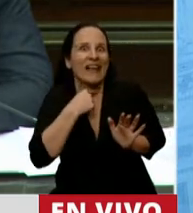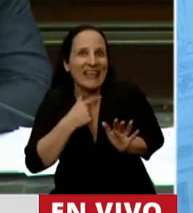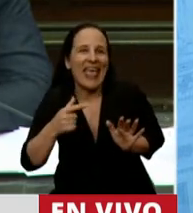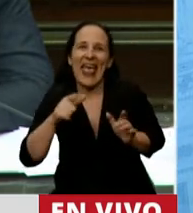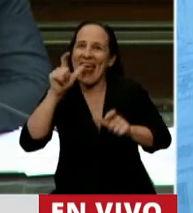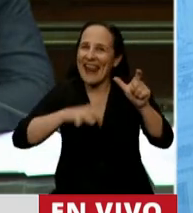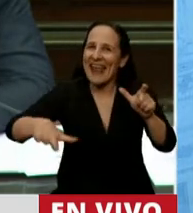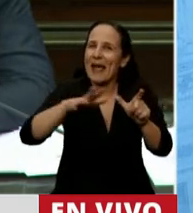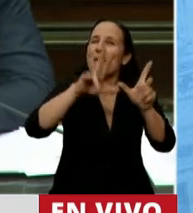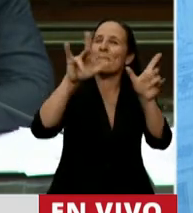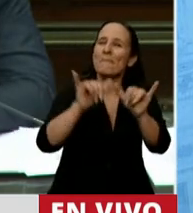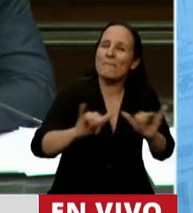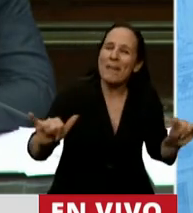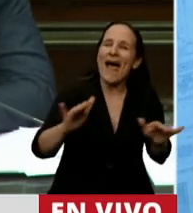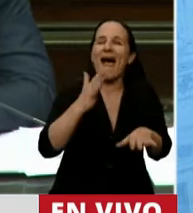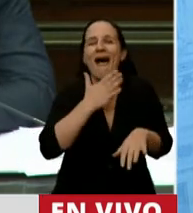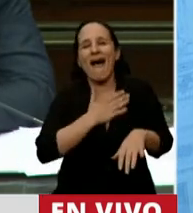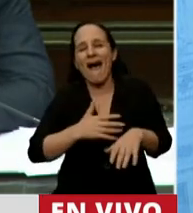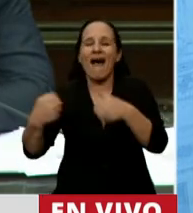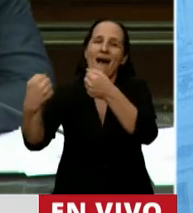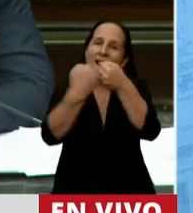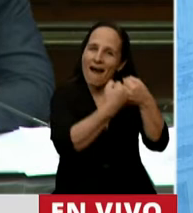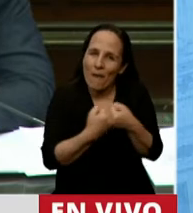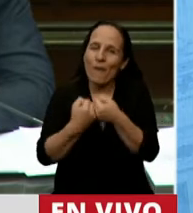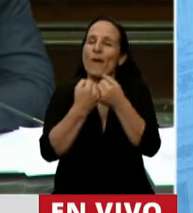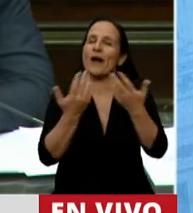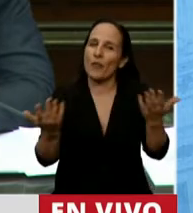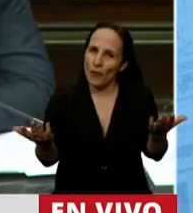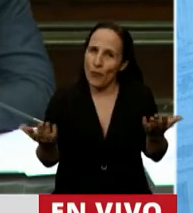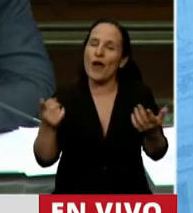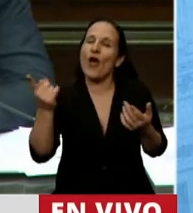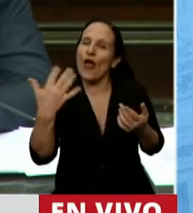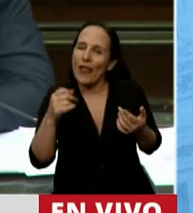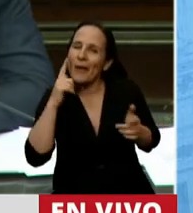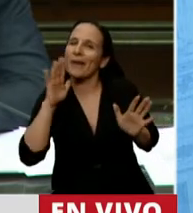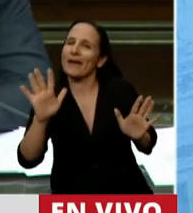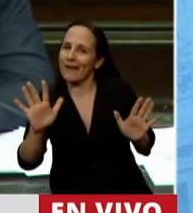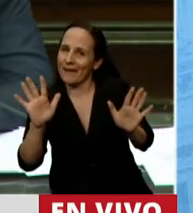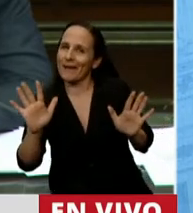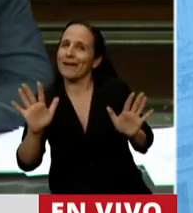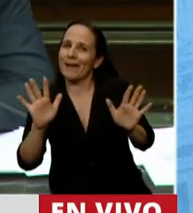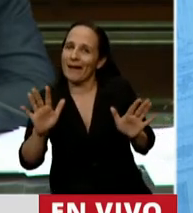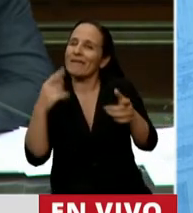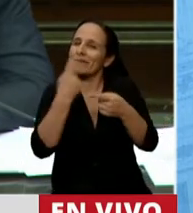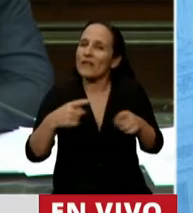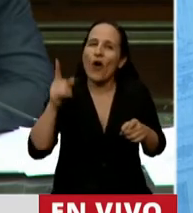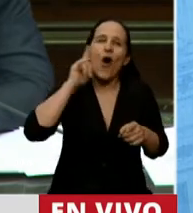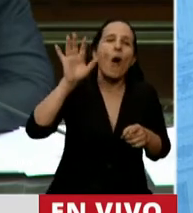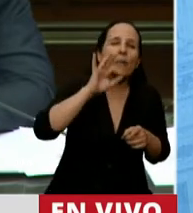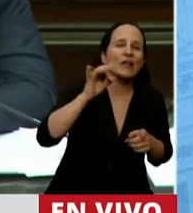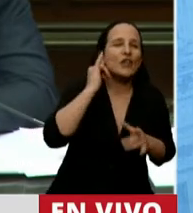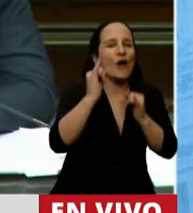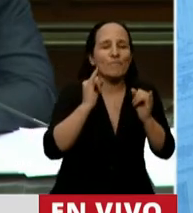pacífico de acuerdos y demás, seamos cautos en todo lo que emitimos como opinión.